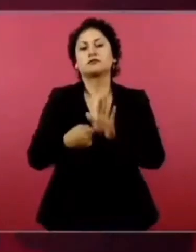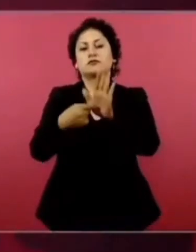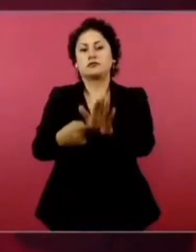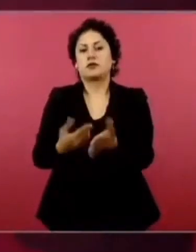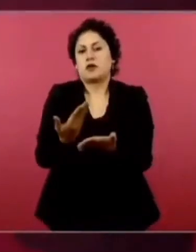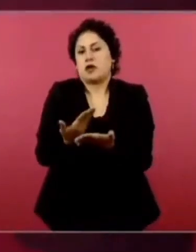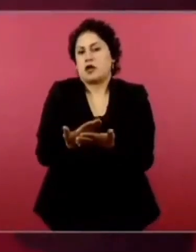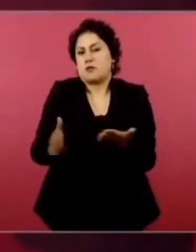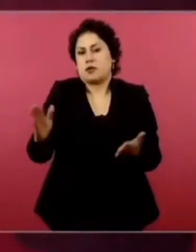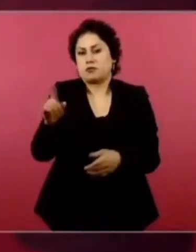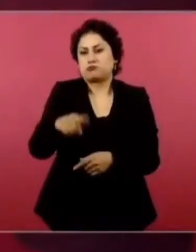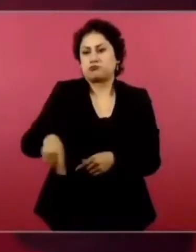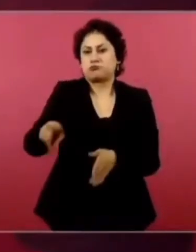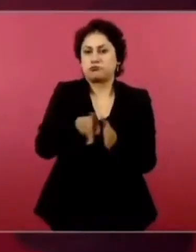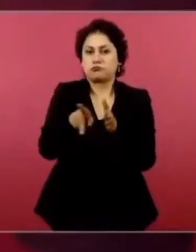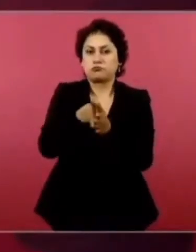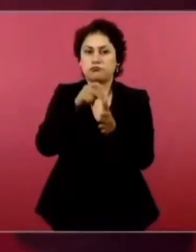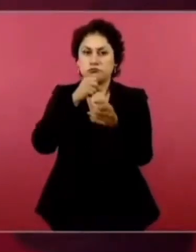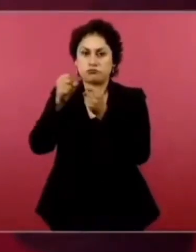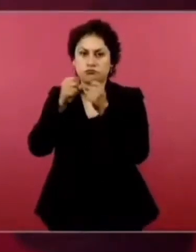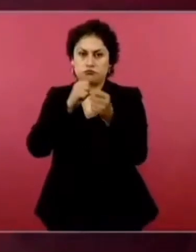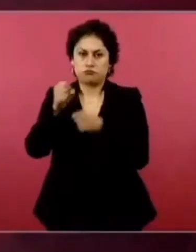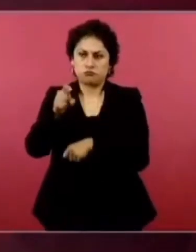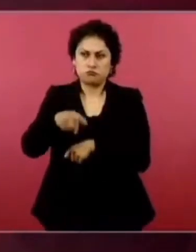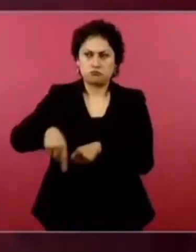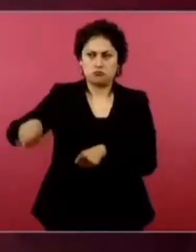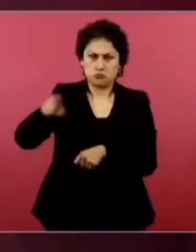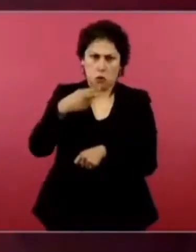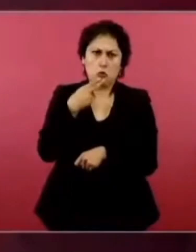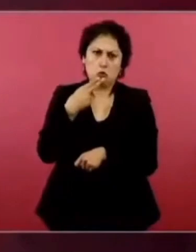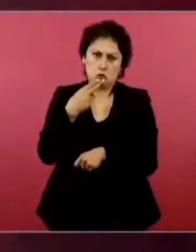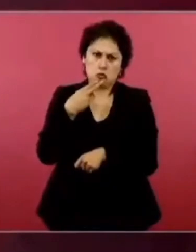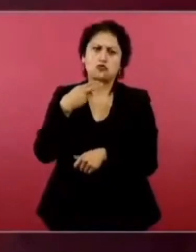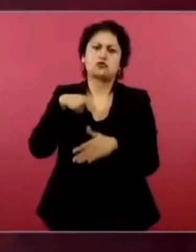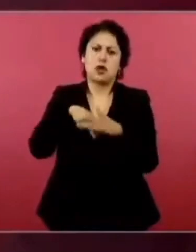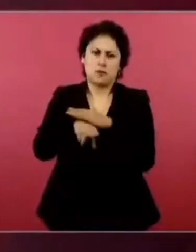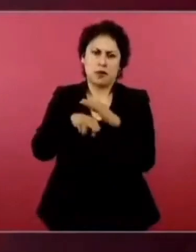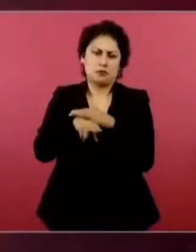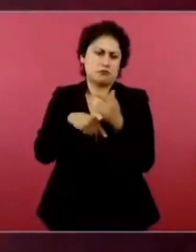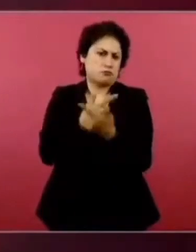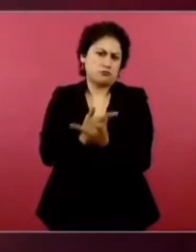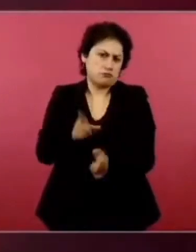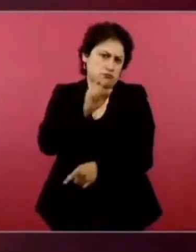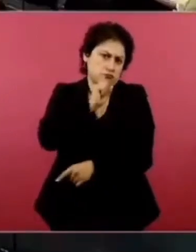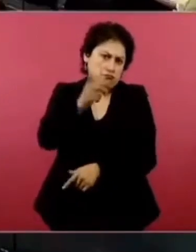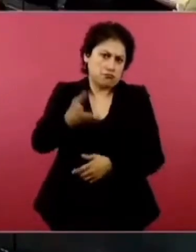reporteros han estado viajando en el metro ahora con toda libertad también.